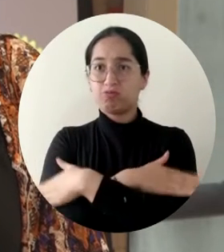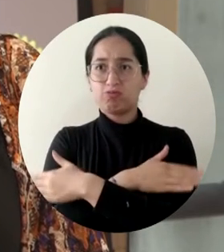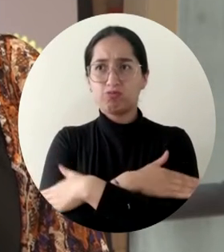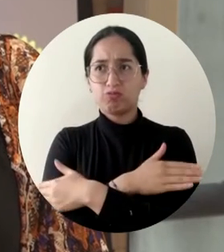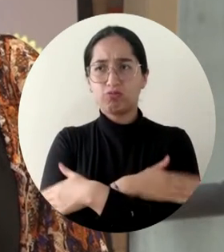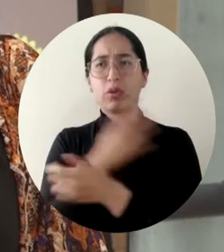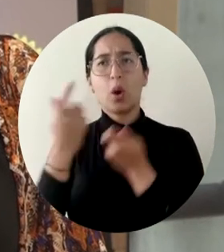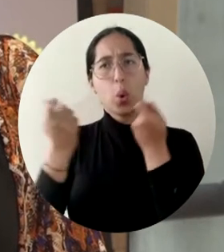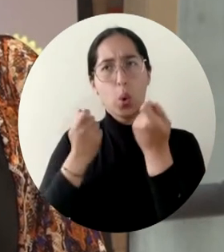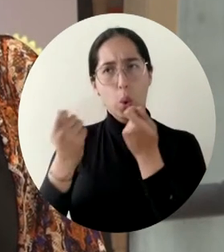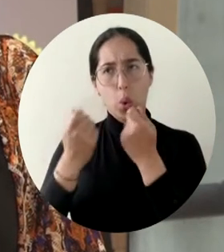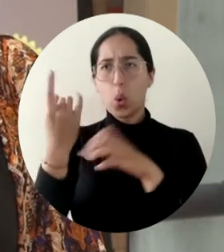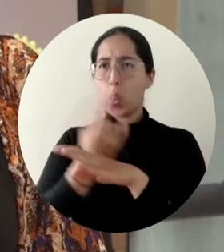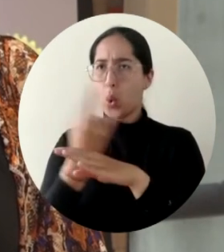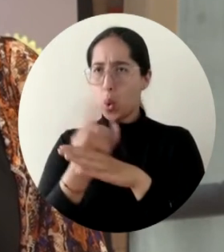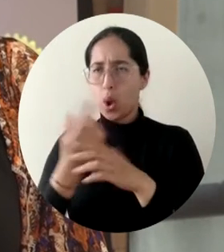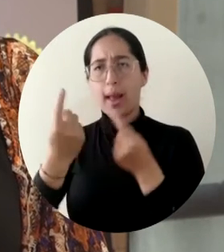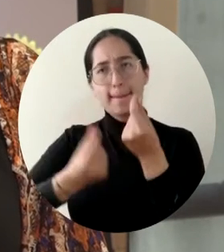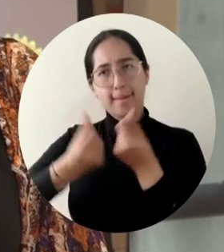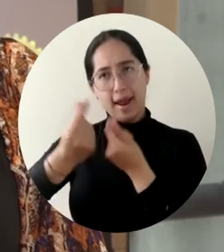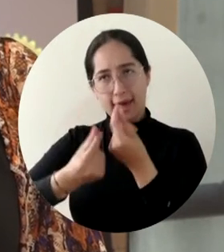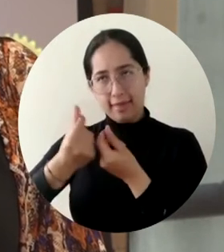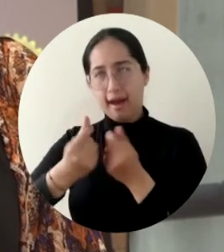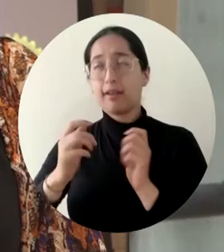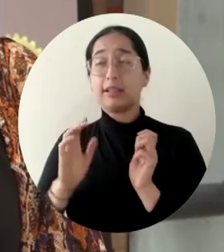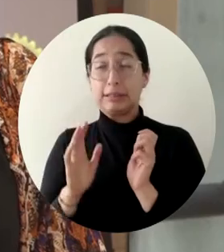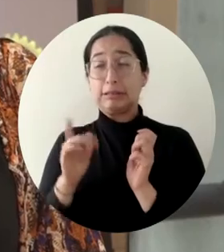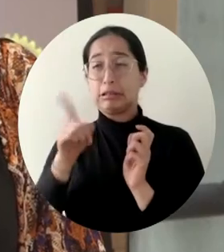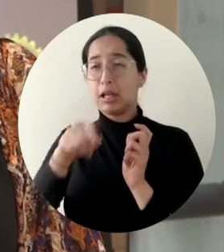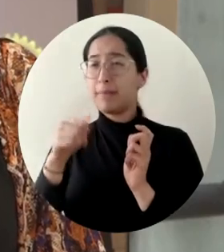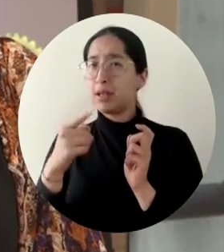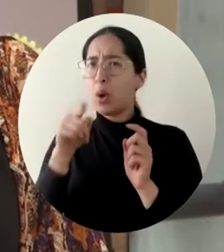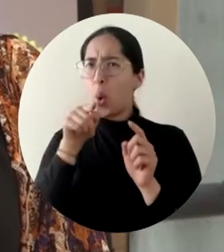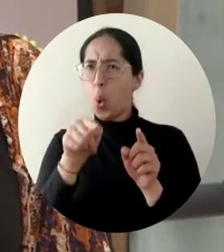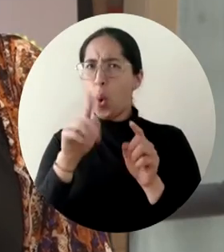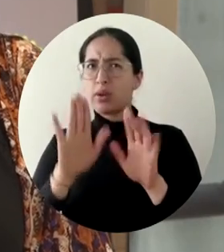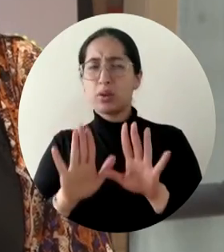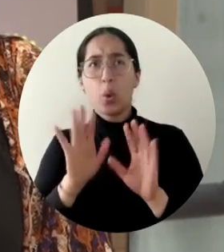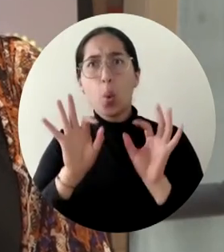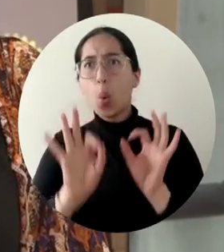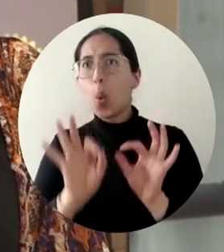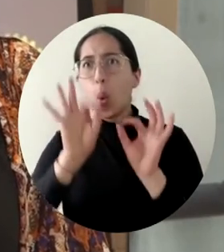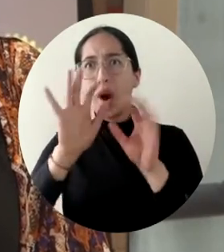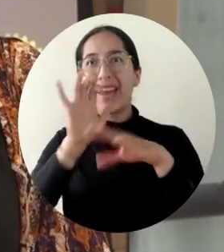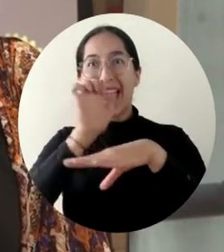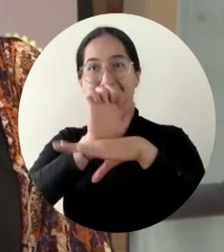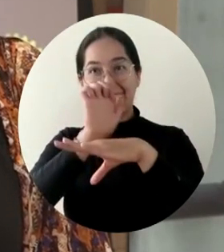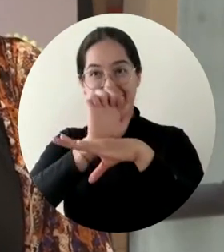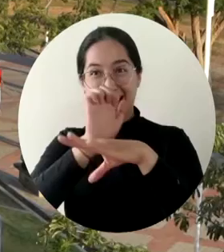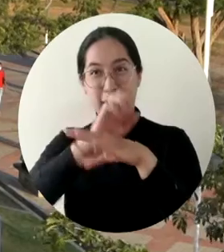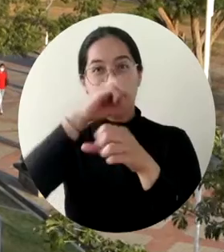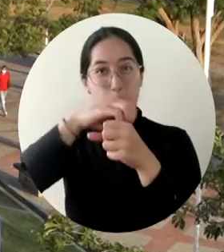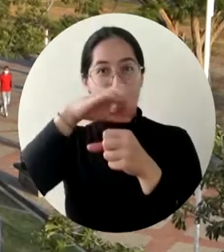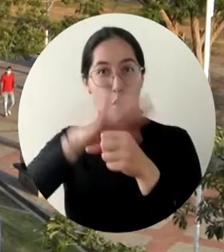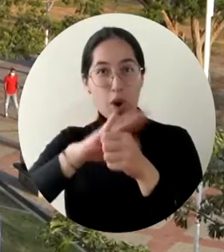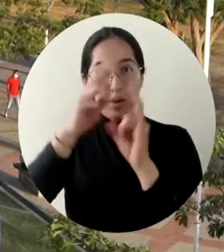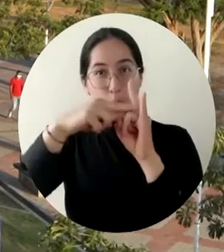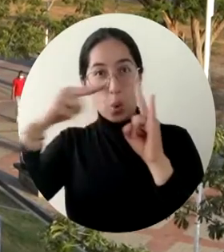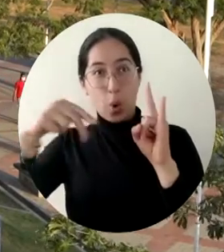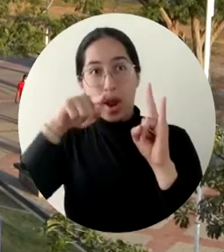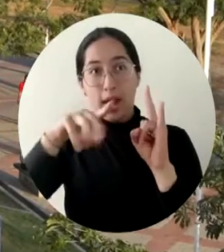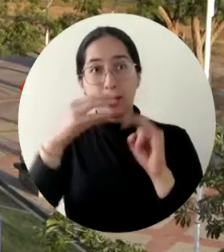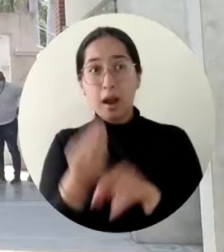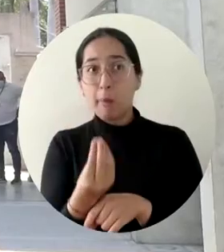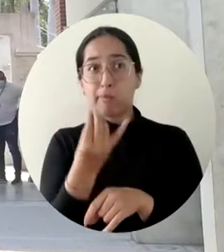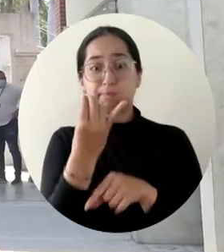con la temática del manejo de los recursos, tanto es que es la única entidad de servicio público